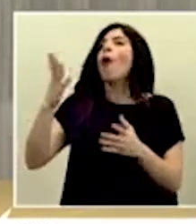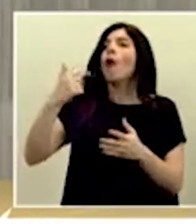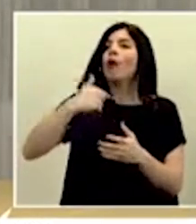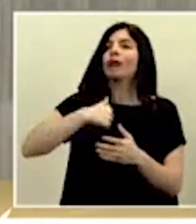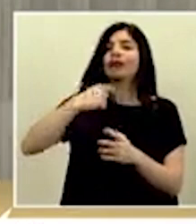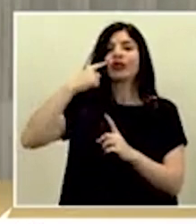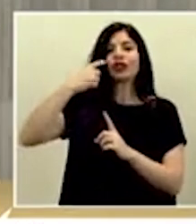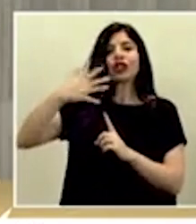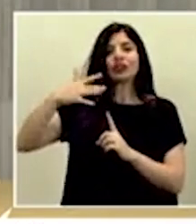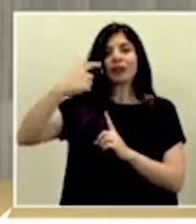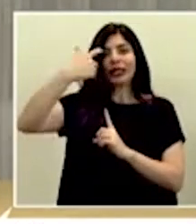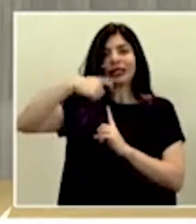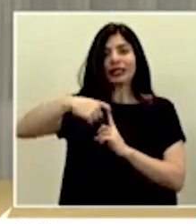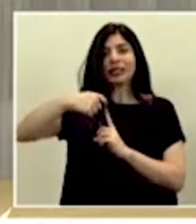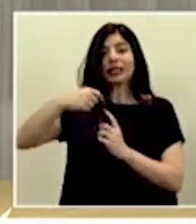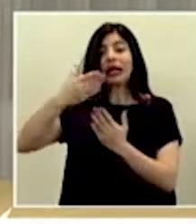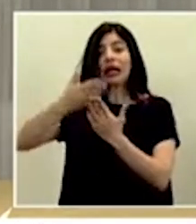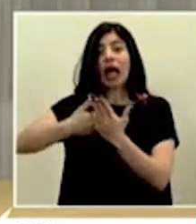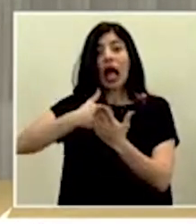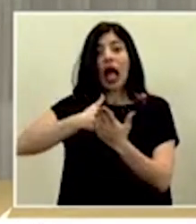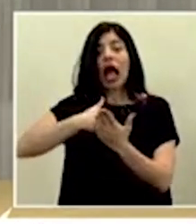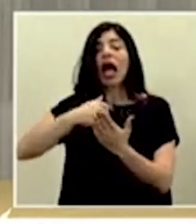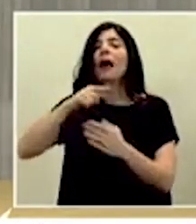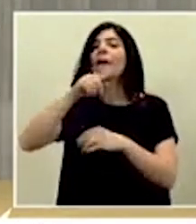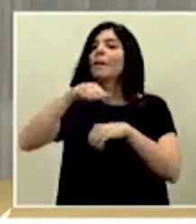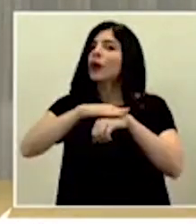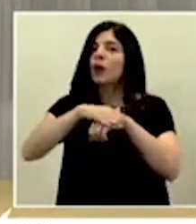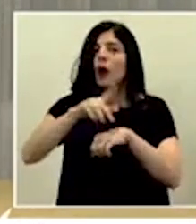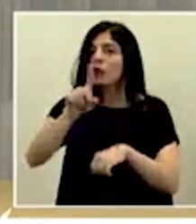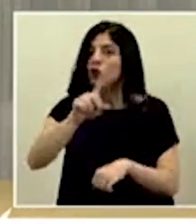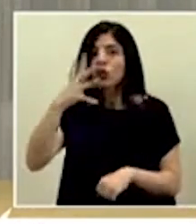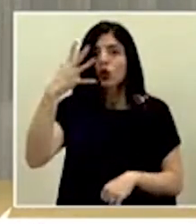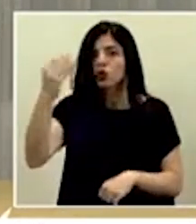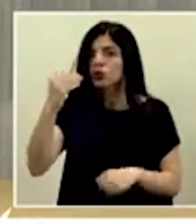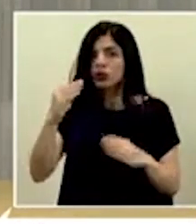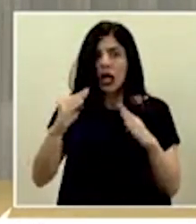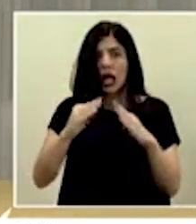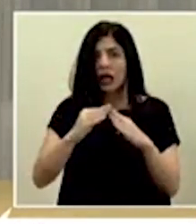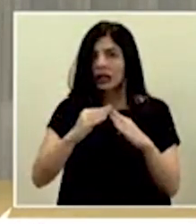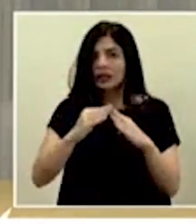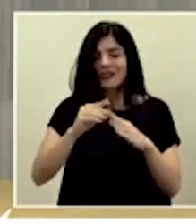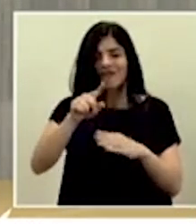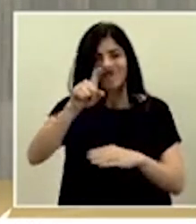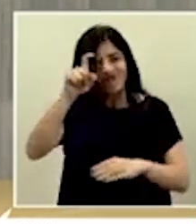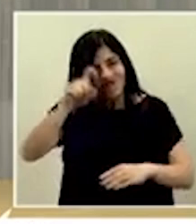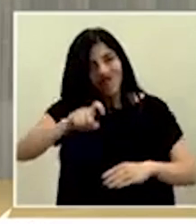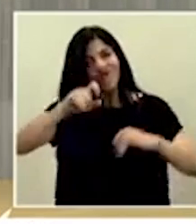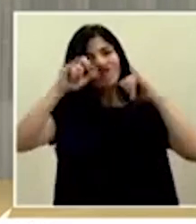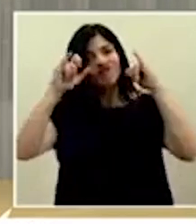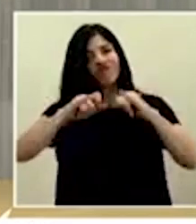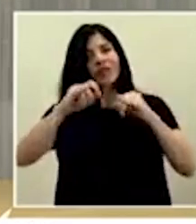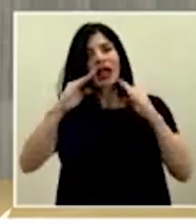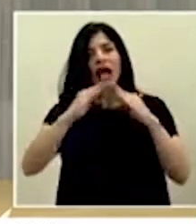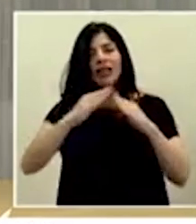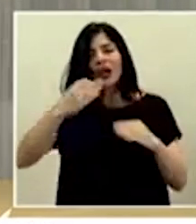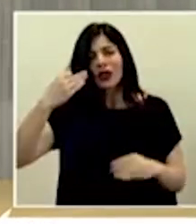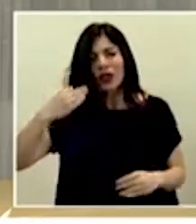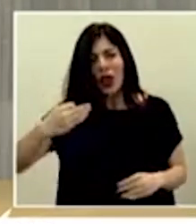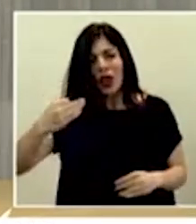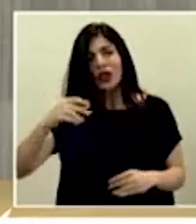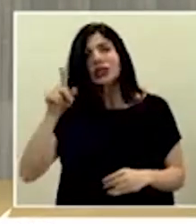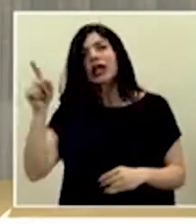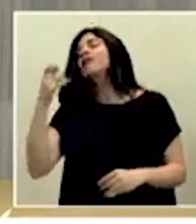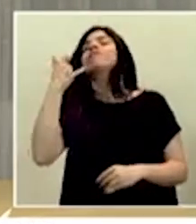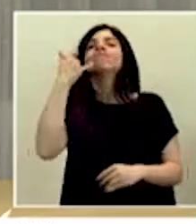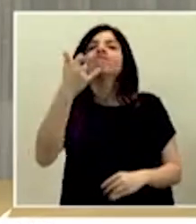es un caso sospecha, por favor, ustedes no salgan de su casa. Ustedes manténganse en su casa, todos los días van a ser